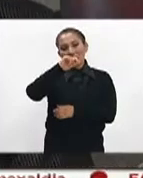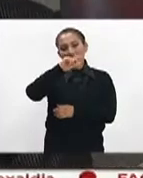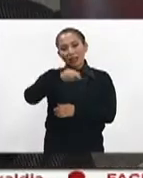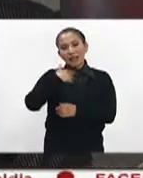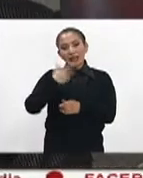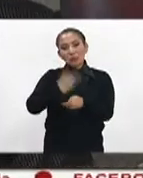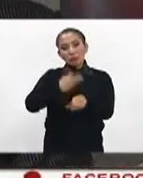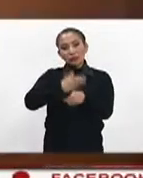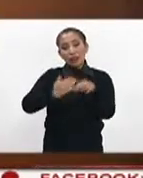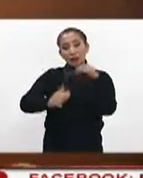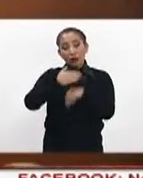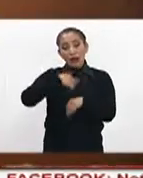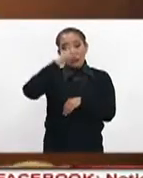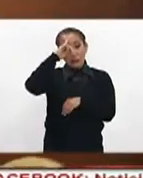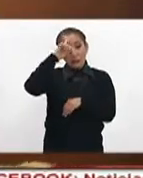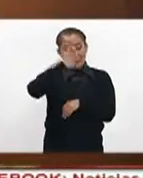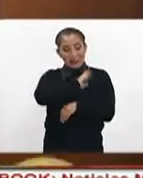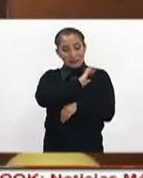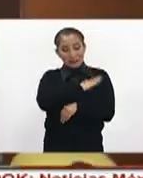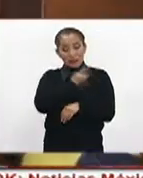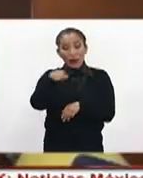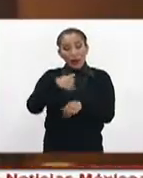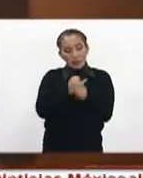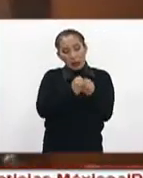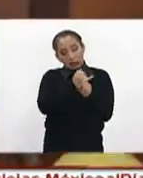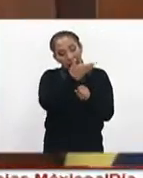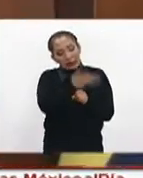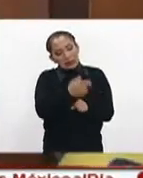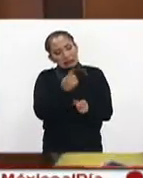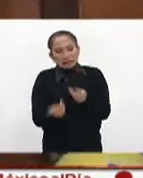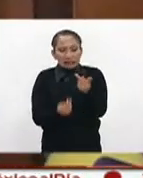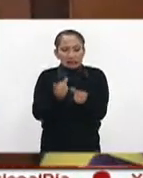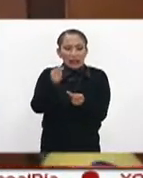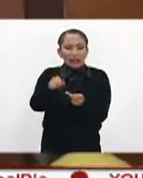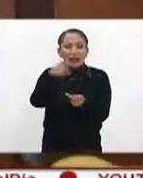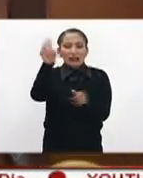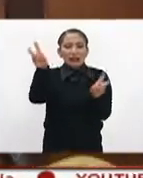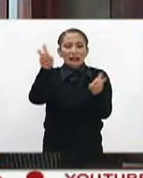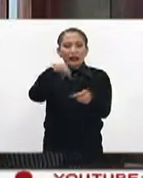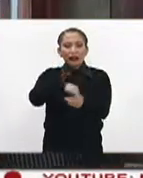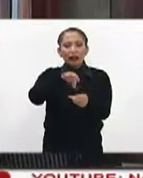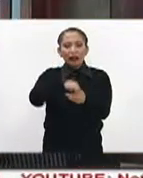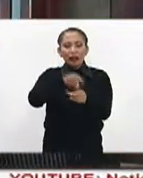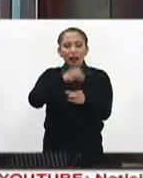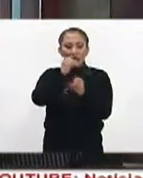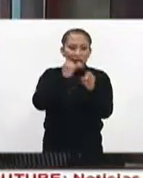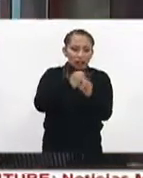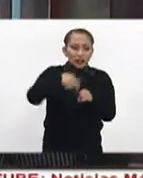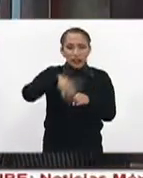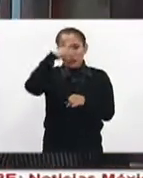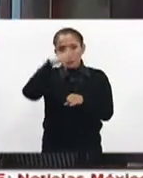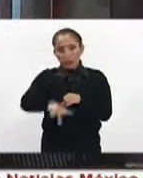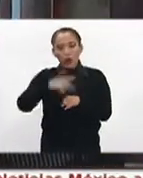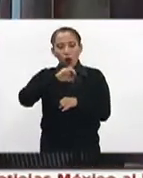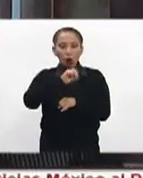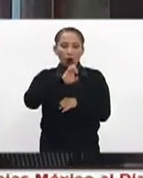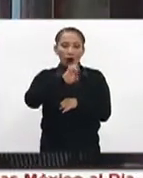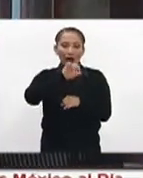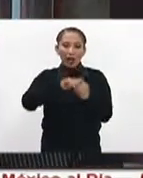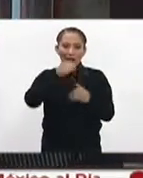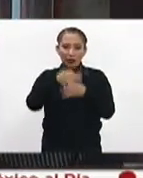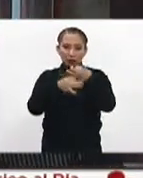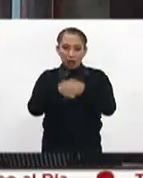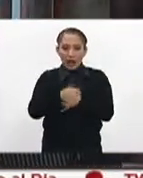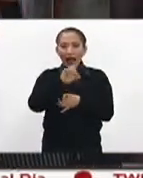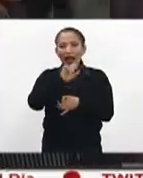posgrado en Argentina y España. sido investigador y consultor en materia electoral de organismos nacionales e internacionales como la OEA, el Tribunal